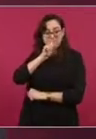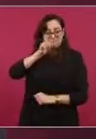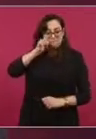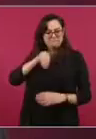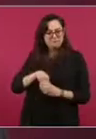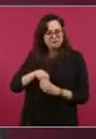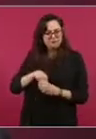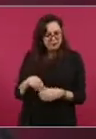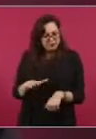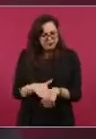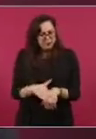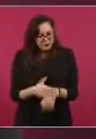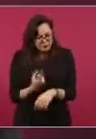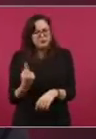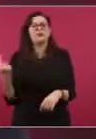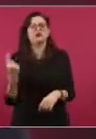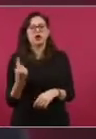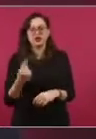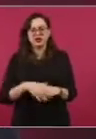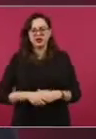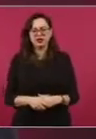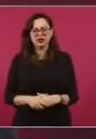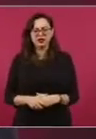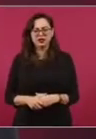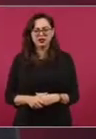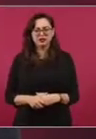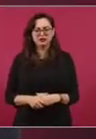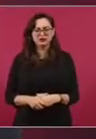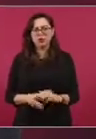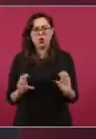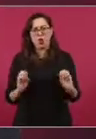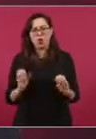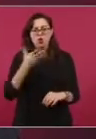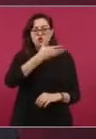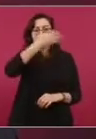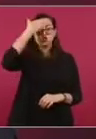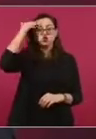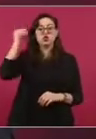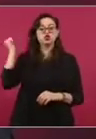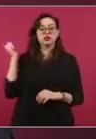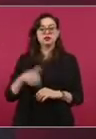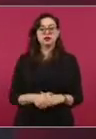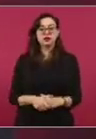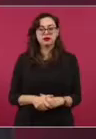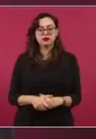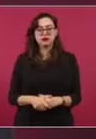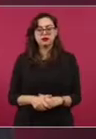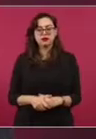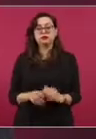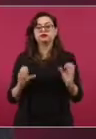¿Por qué no se trató lo de rápido y furioso,